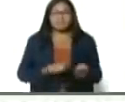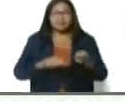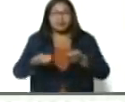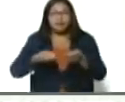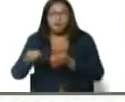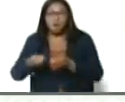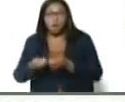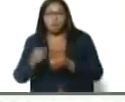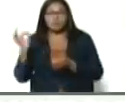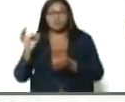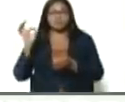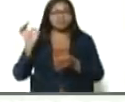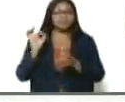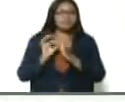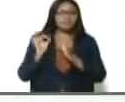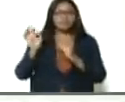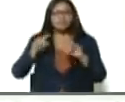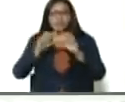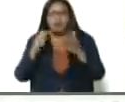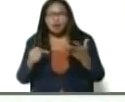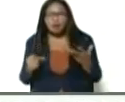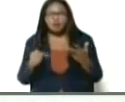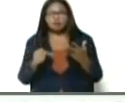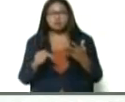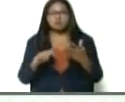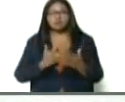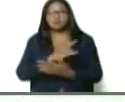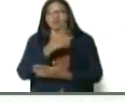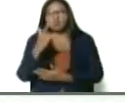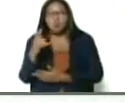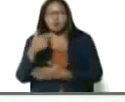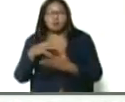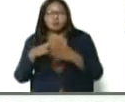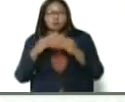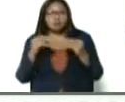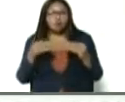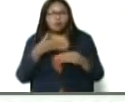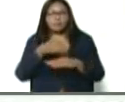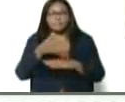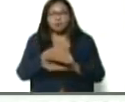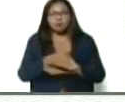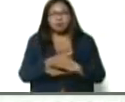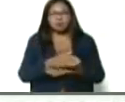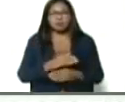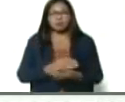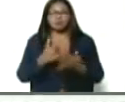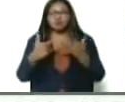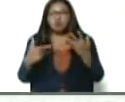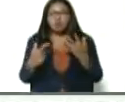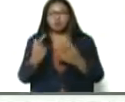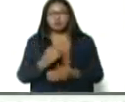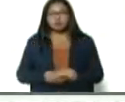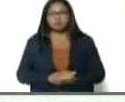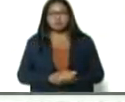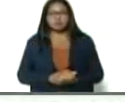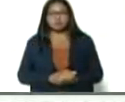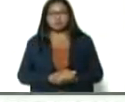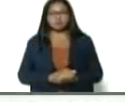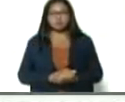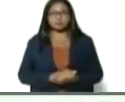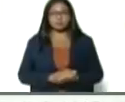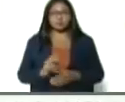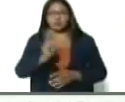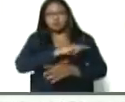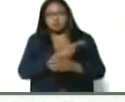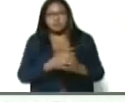actividad agrícola, vegetal, forestal, pecuaria, pesca y acuicultura. Además, fortalecer